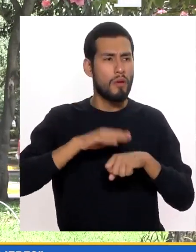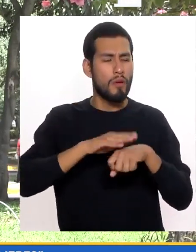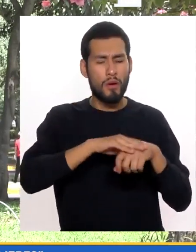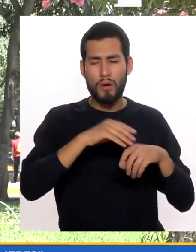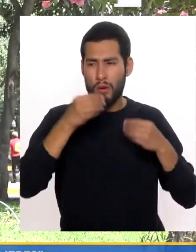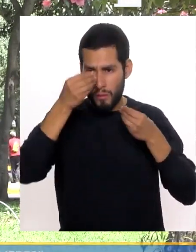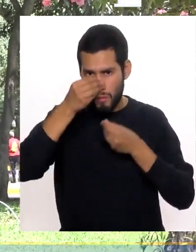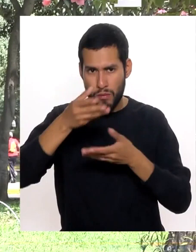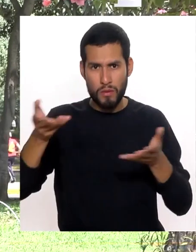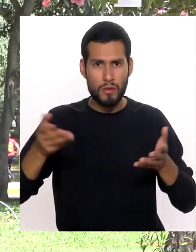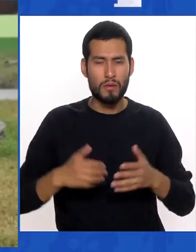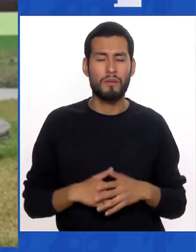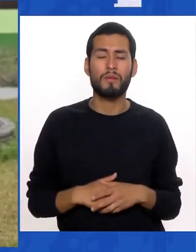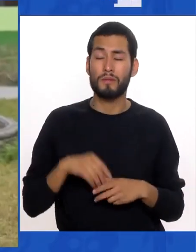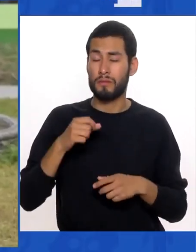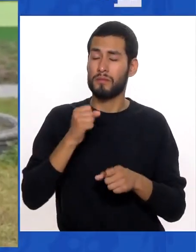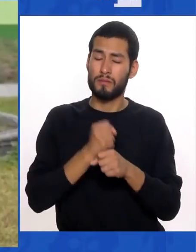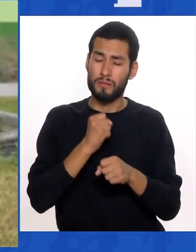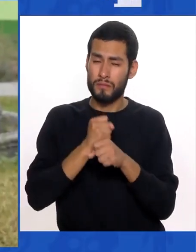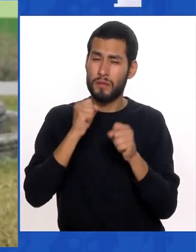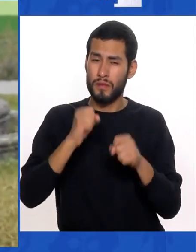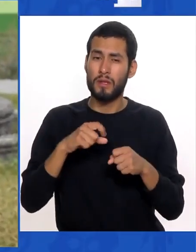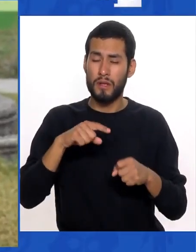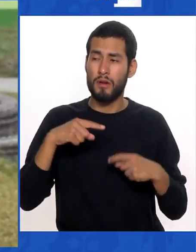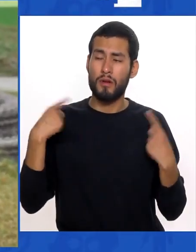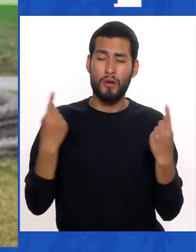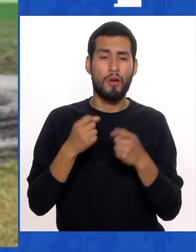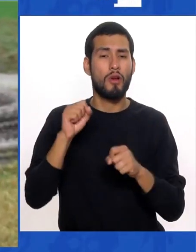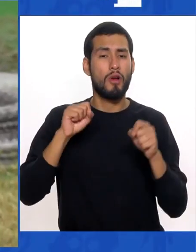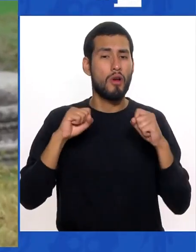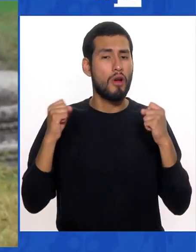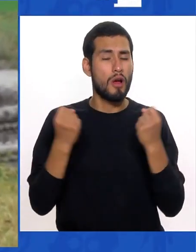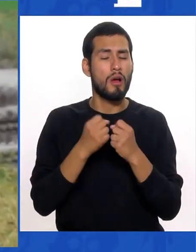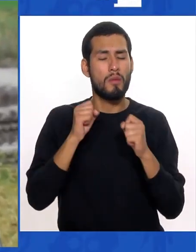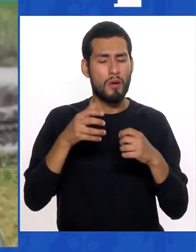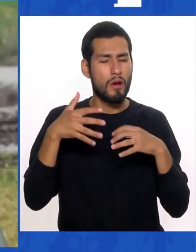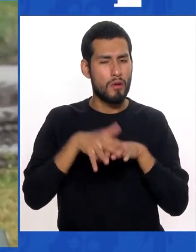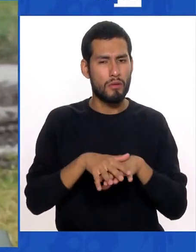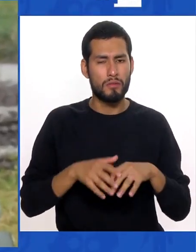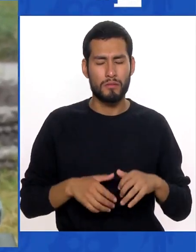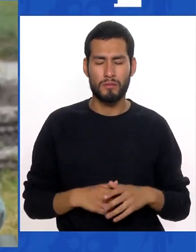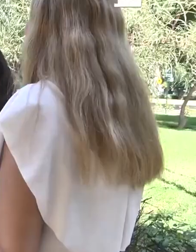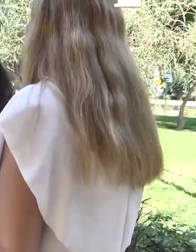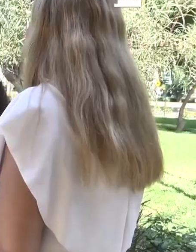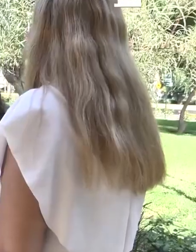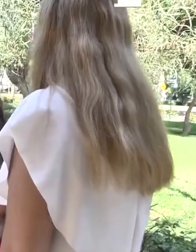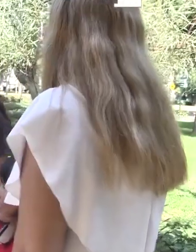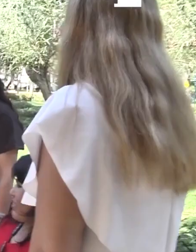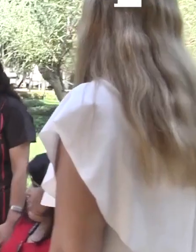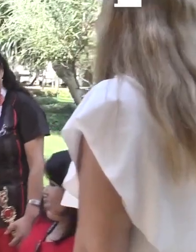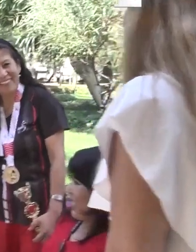corresponsales De concientización Ellas están trabajando Para hacer que esta sociedad Sea más inclusiva